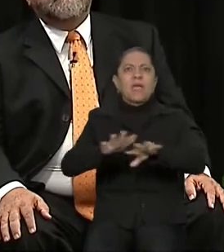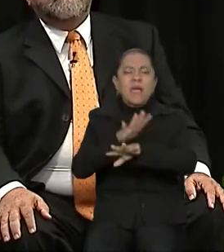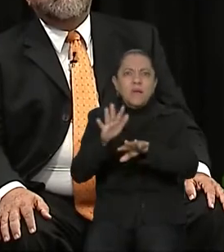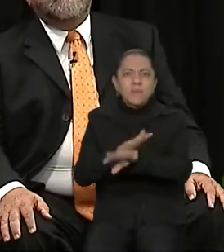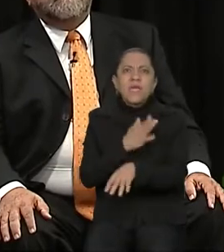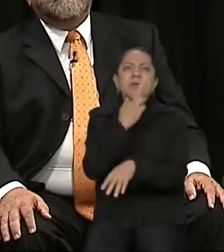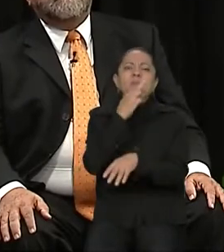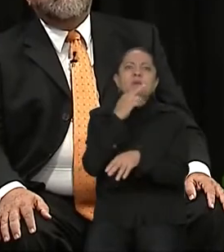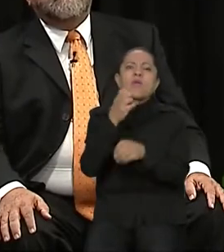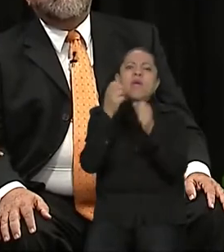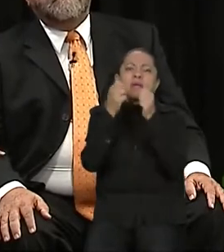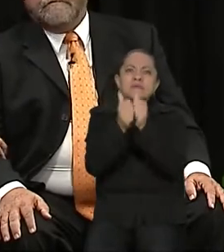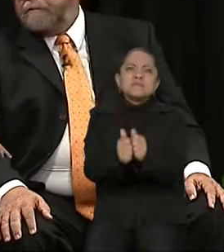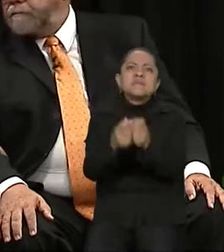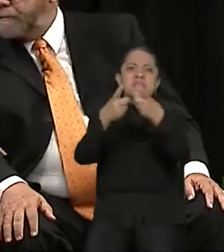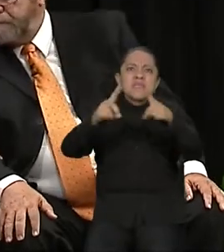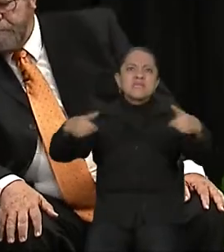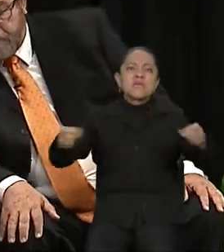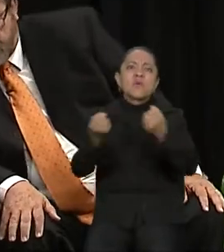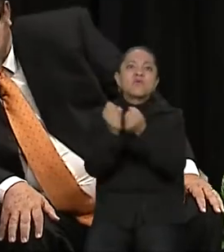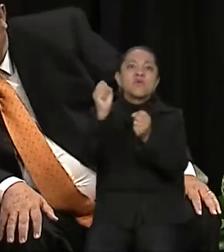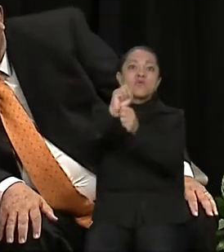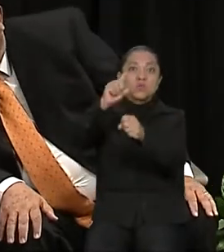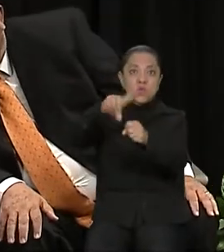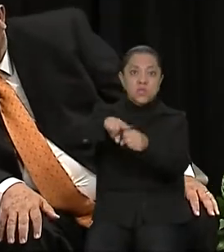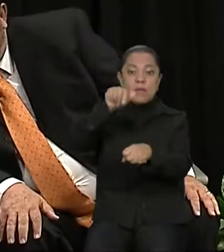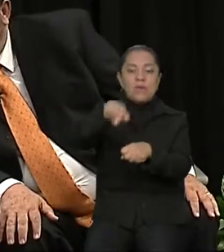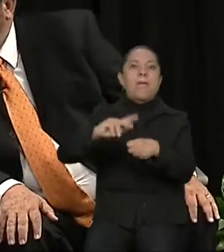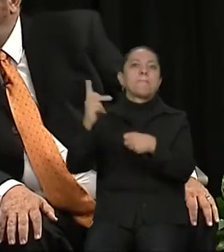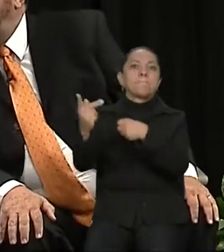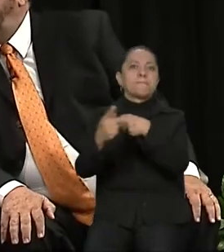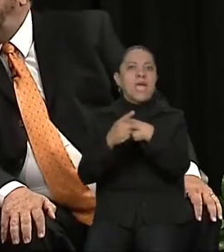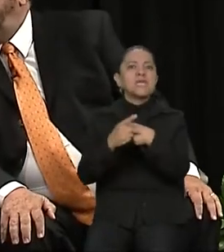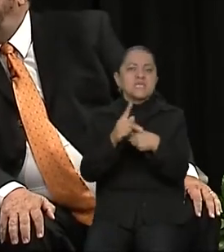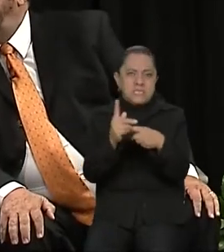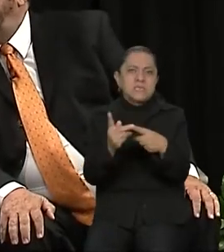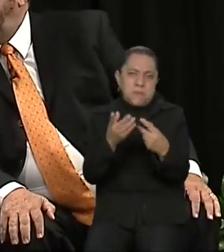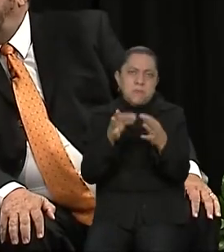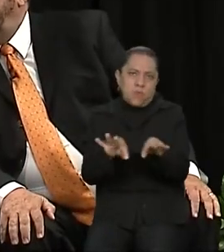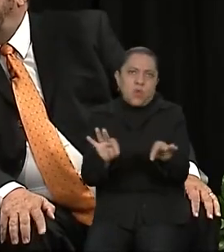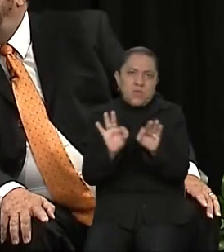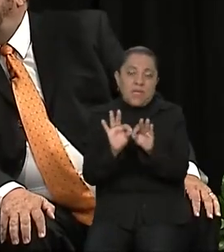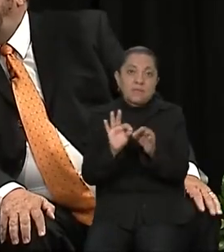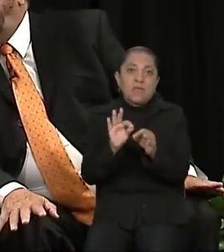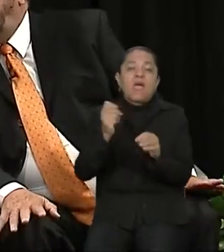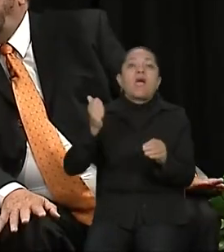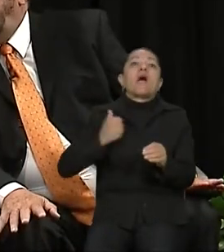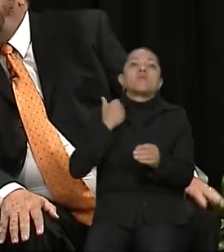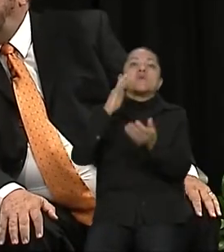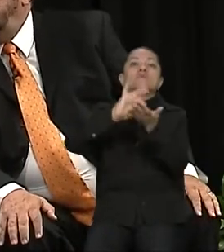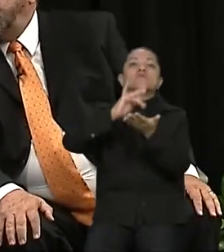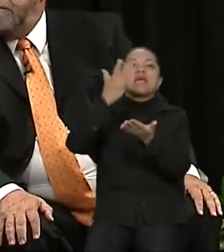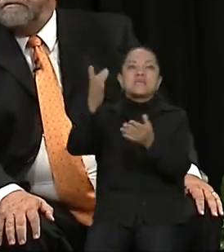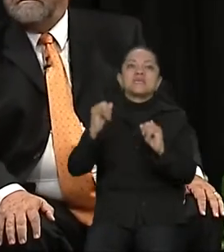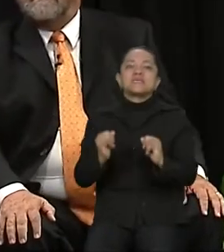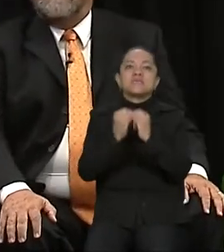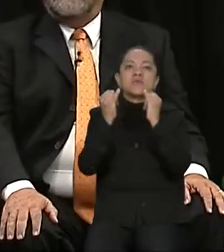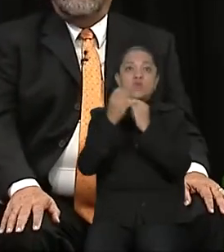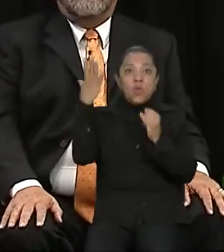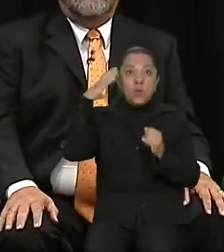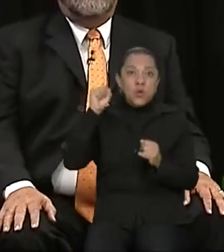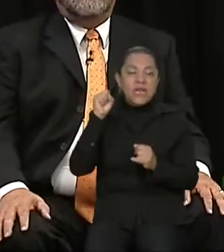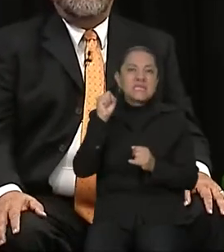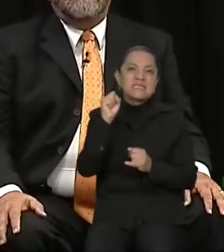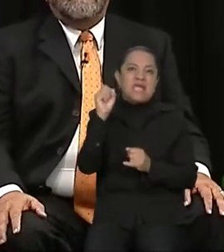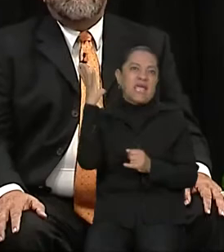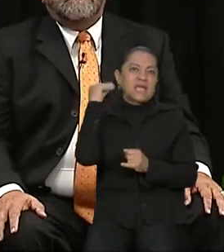social, porque nuestro país nos importa. Aprovecho para agradecer al Instituto Morelense de Radio y Televisión y